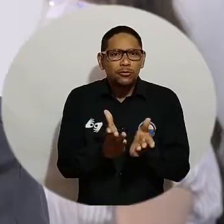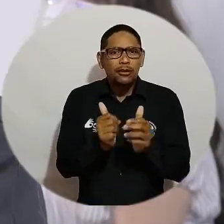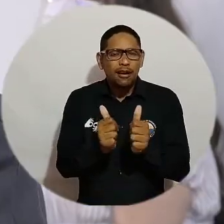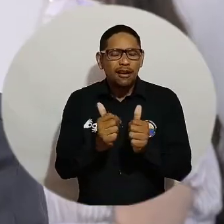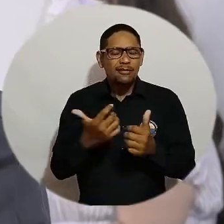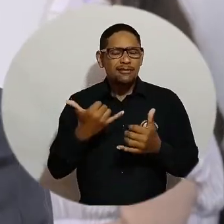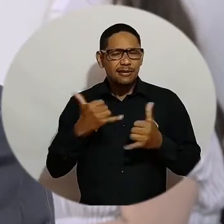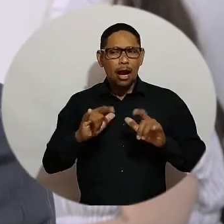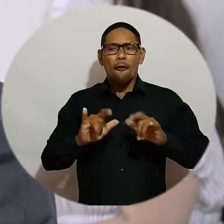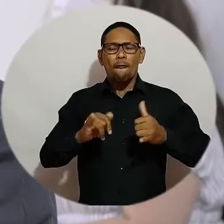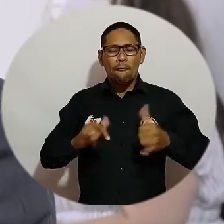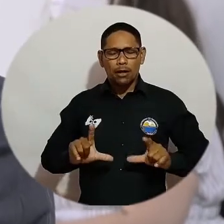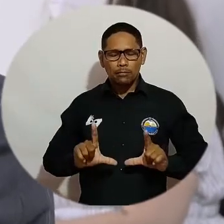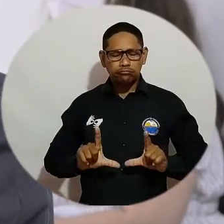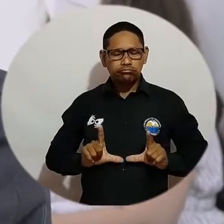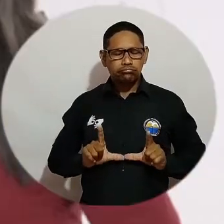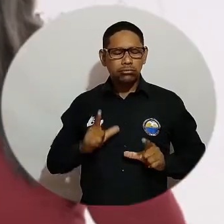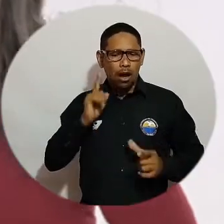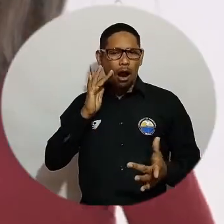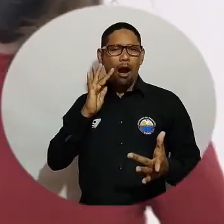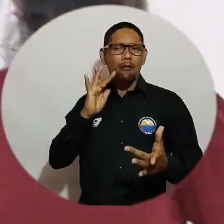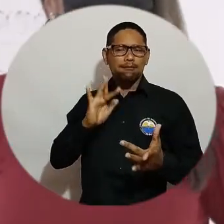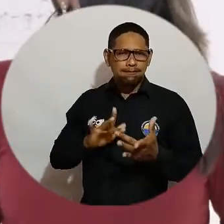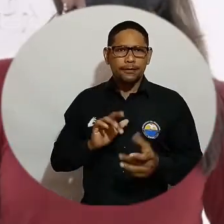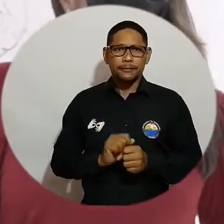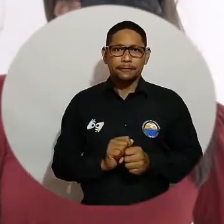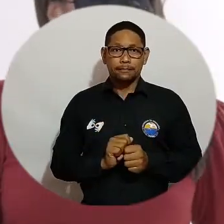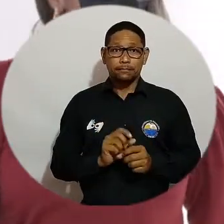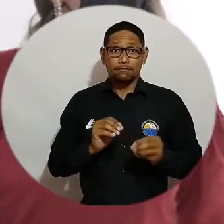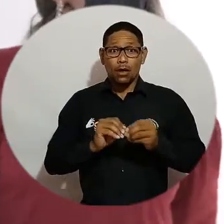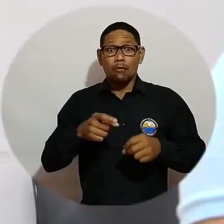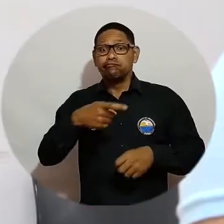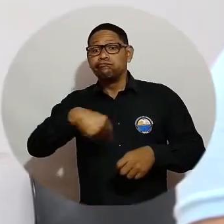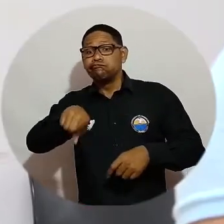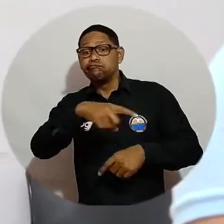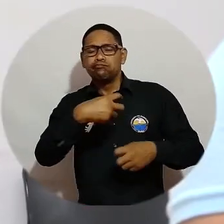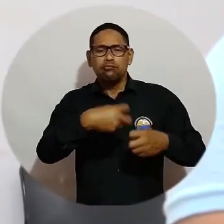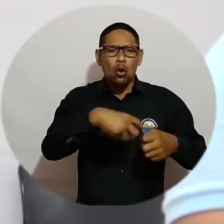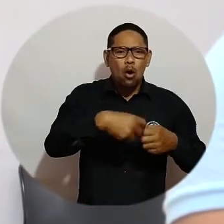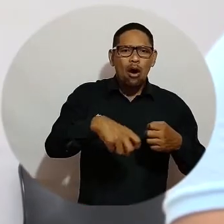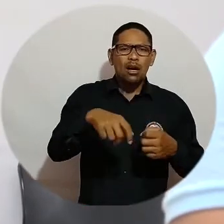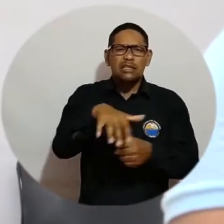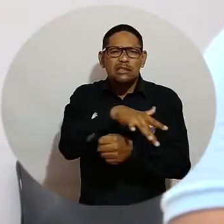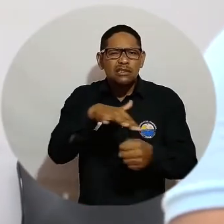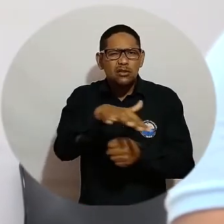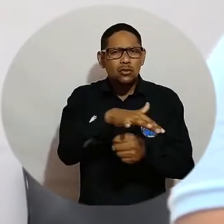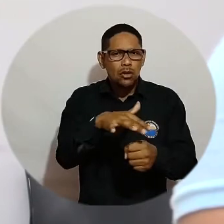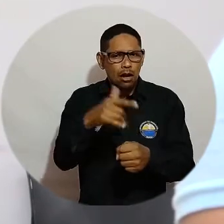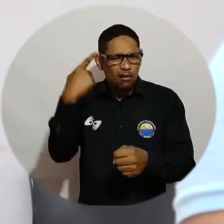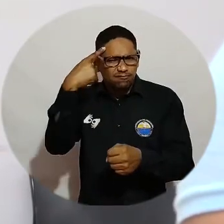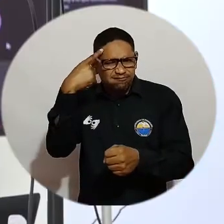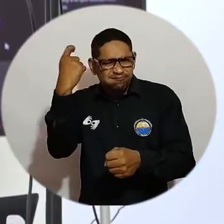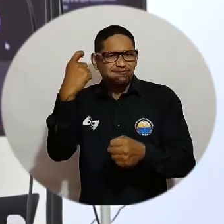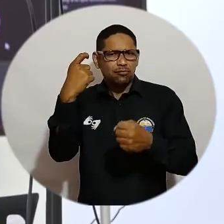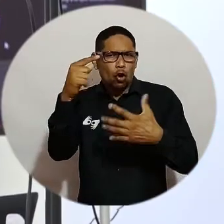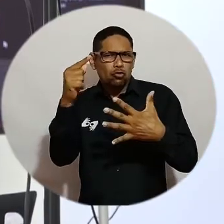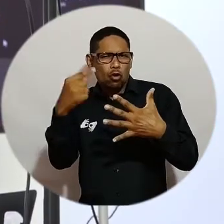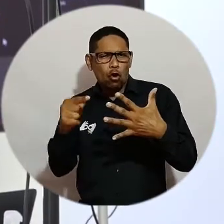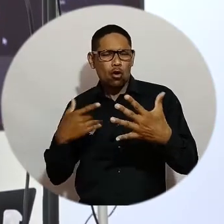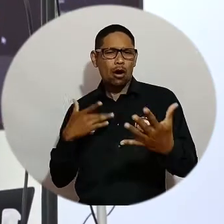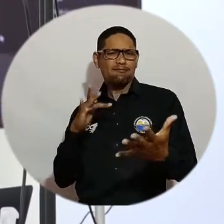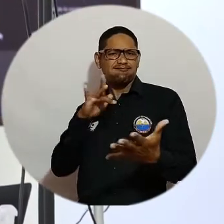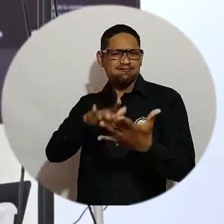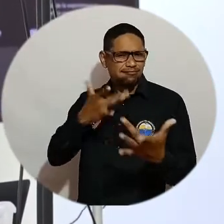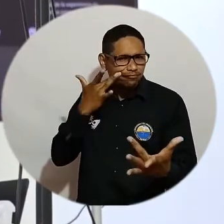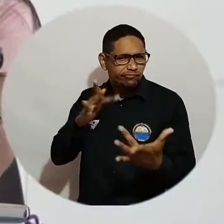estudiante, cuando ya sale egresado, va a desempeñarse. Debe resolver los problemas, debe enfrentarse a retos,